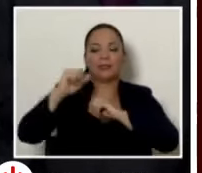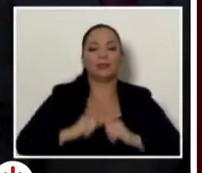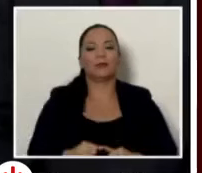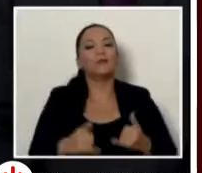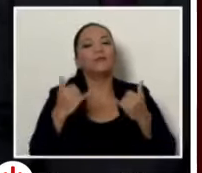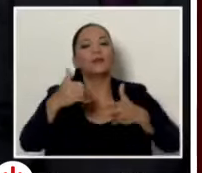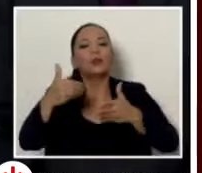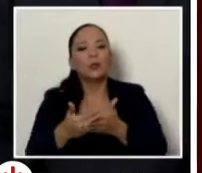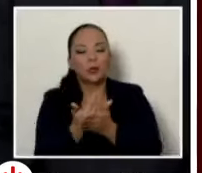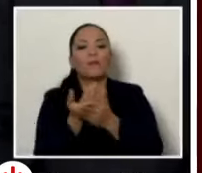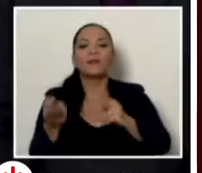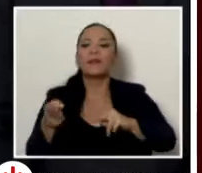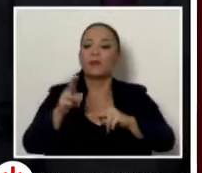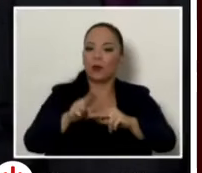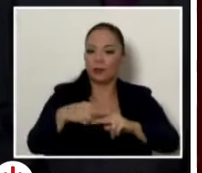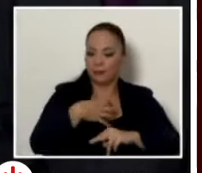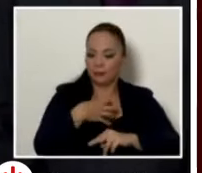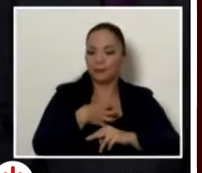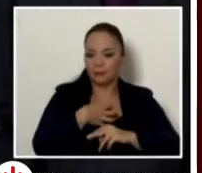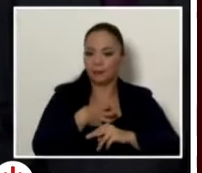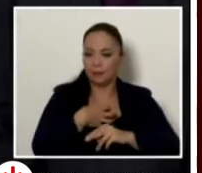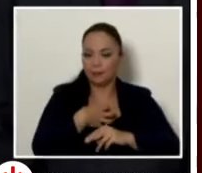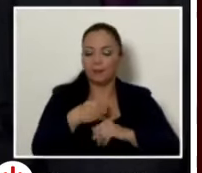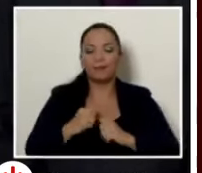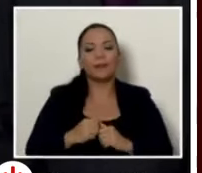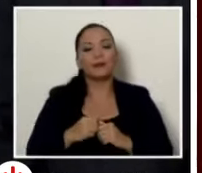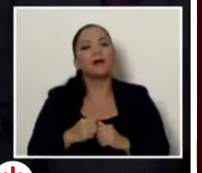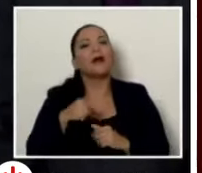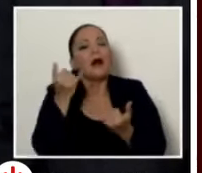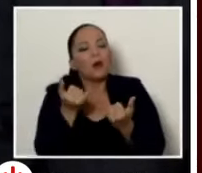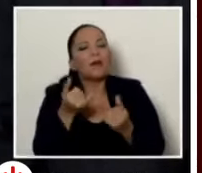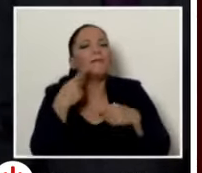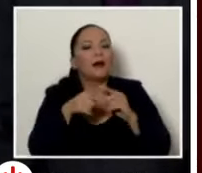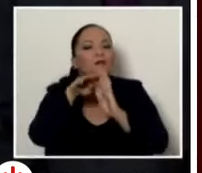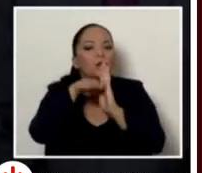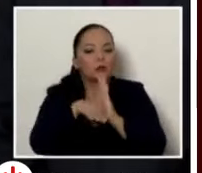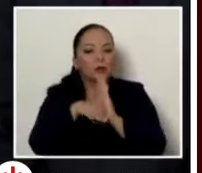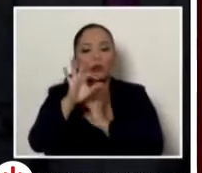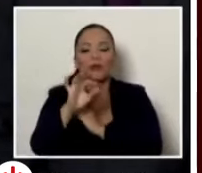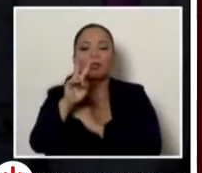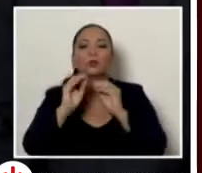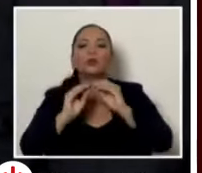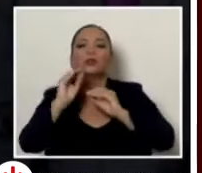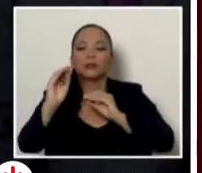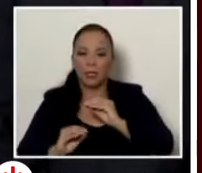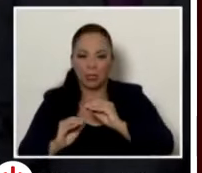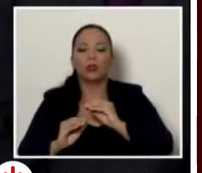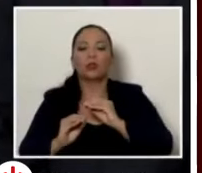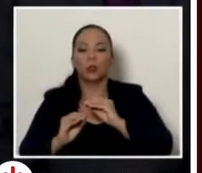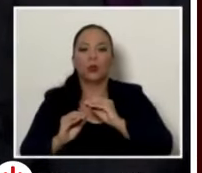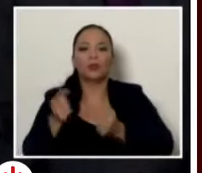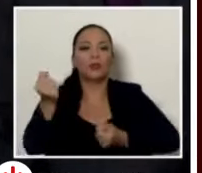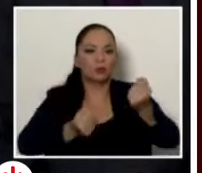impuesto a la propiedad del vehículo, vamos a tener una reducción en el 92% de la flota vehicular